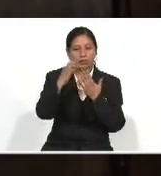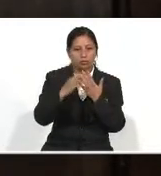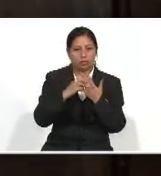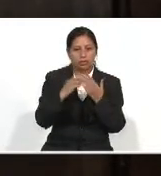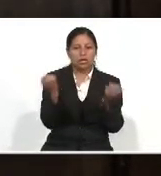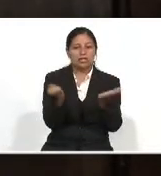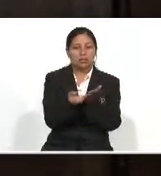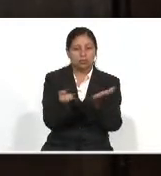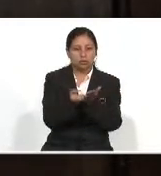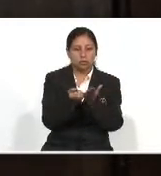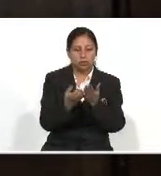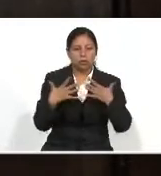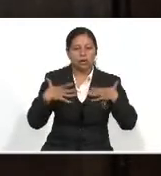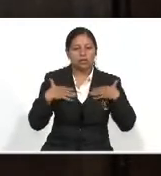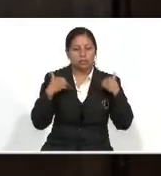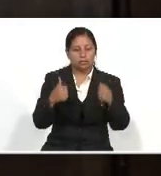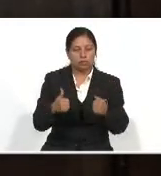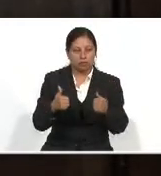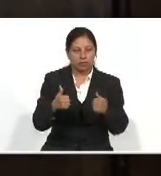Escuelas Saludables.